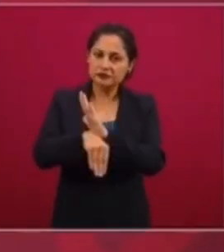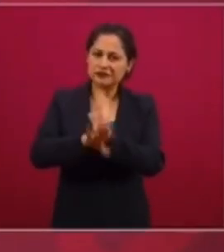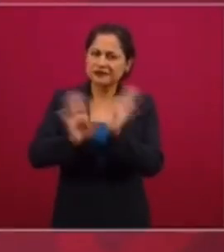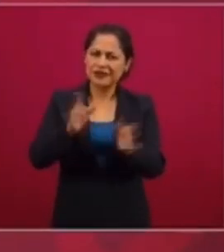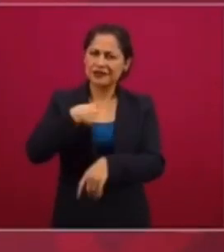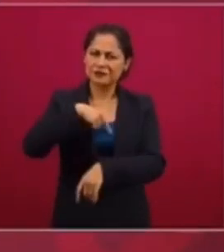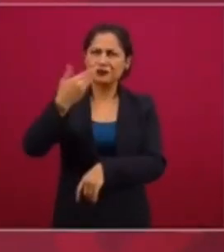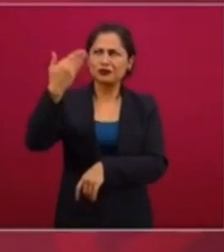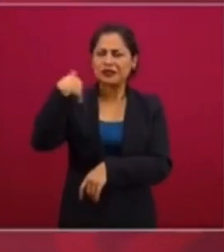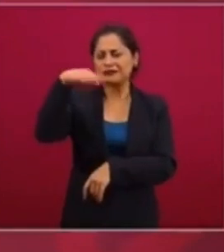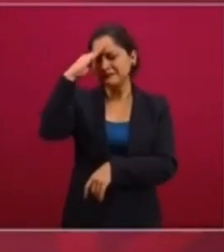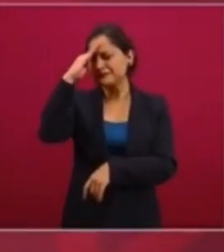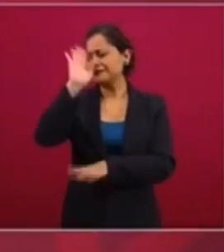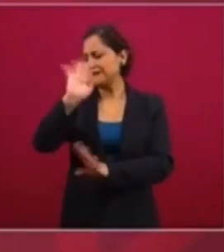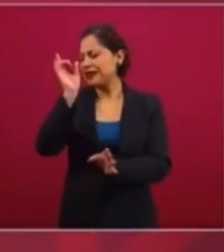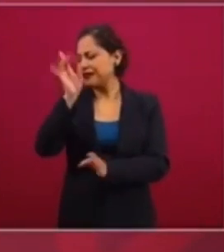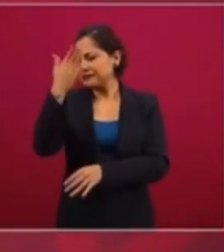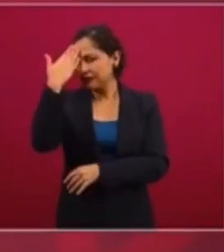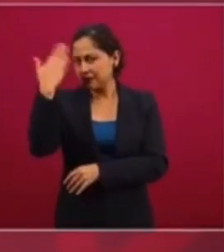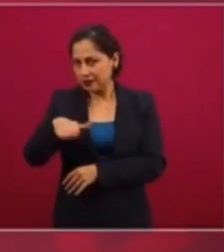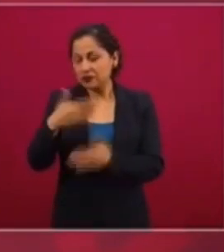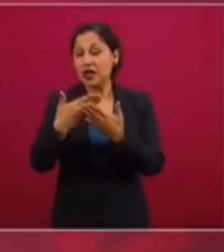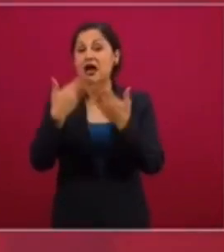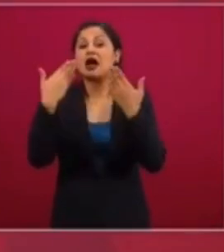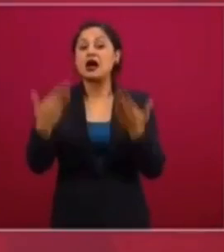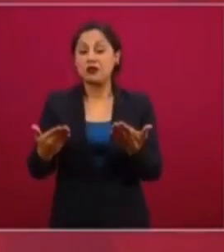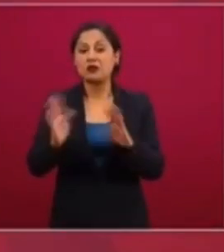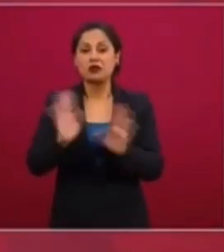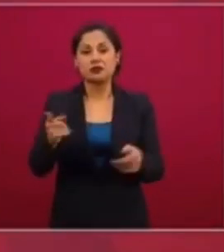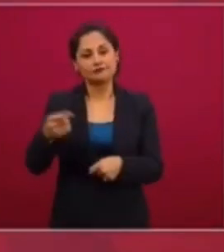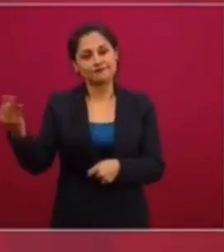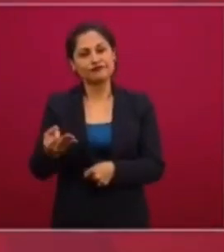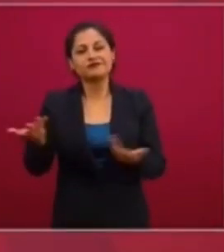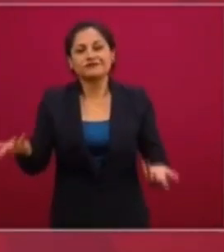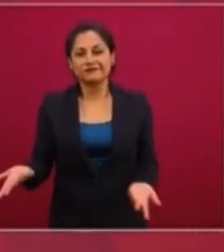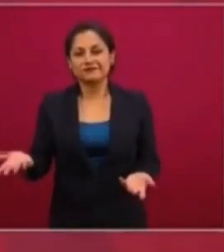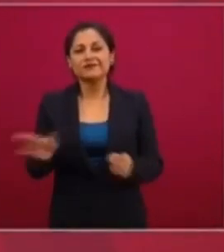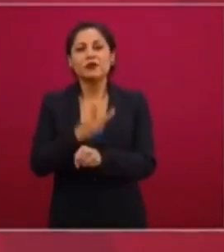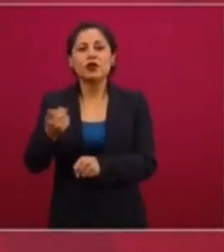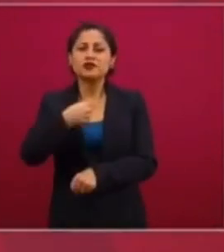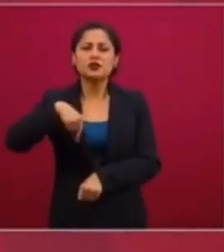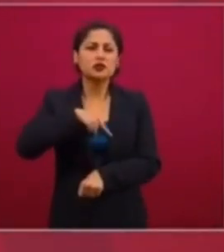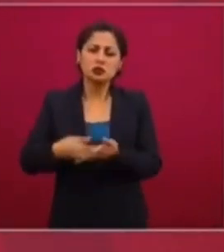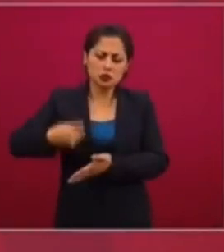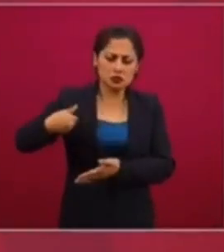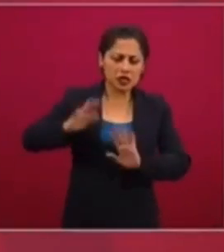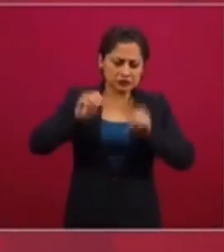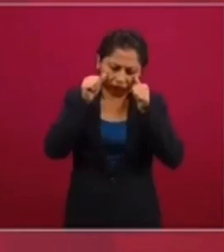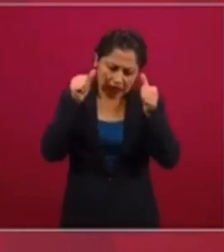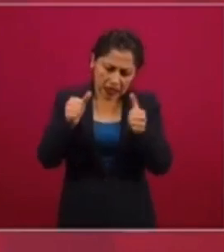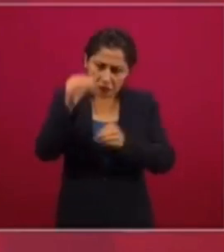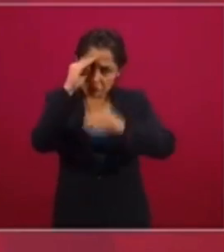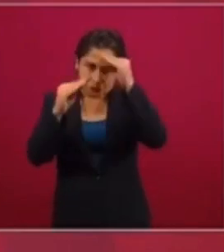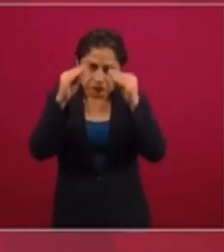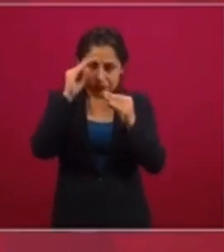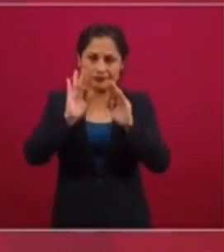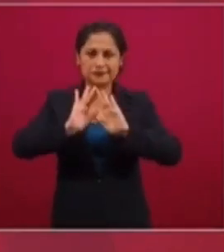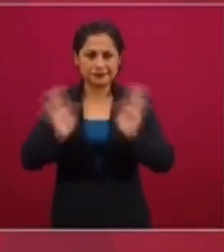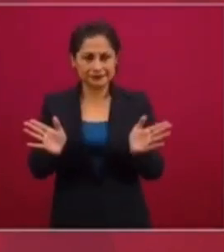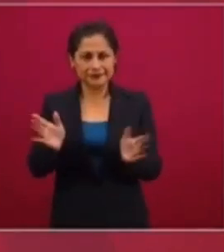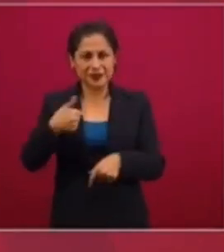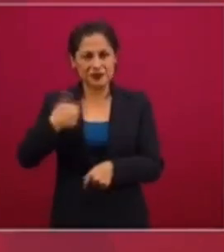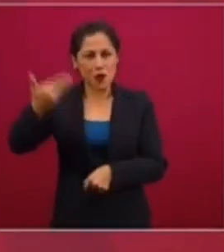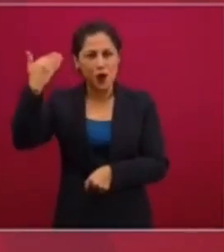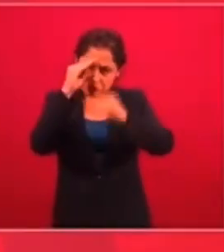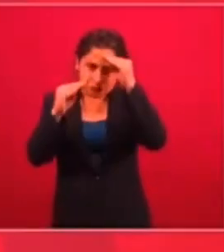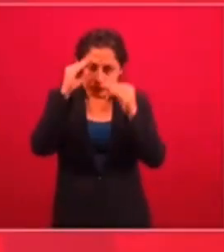dijimos que íbamos a iniciar una estrategia distinta. Y hablamos, hasta escribí un libro, de